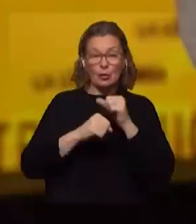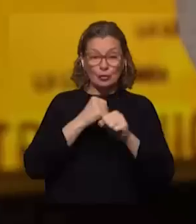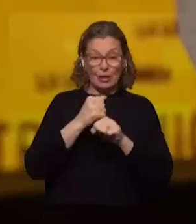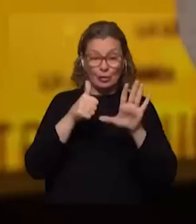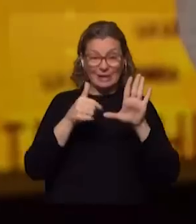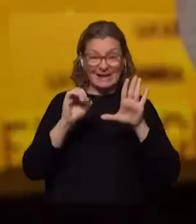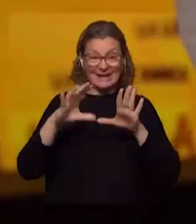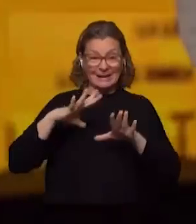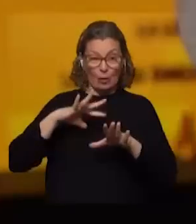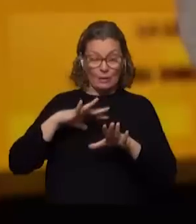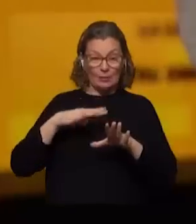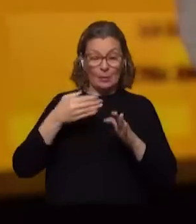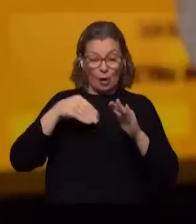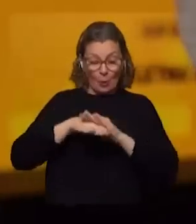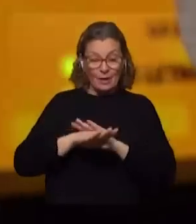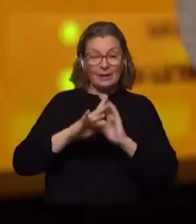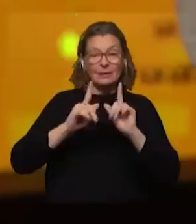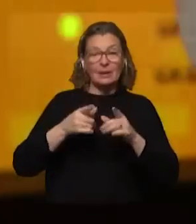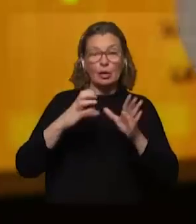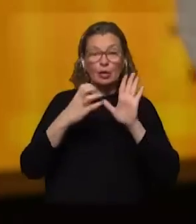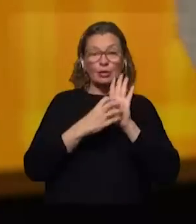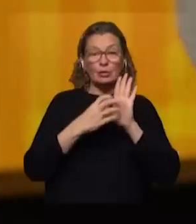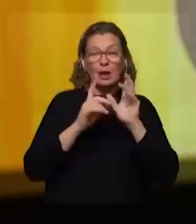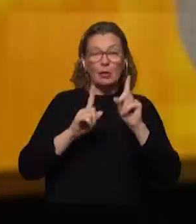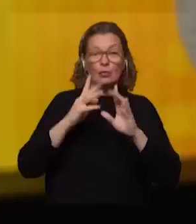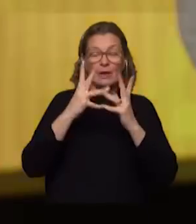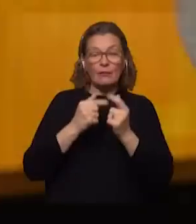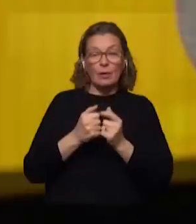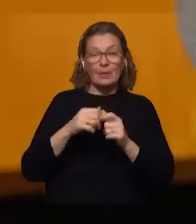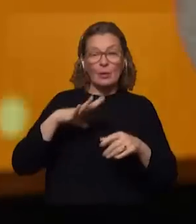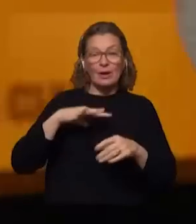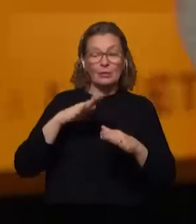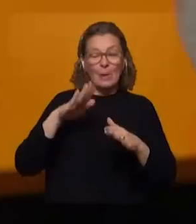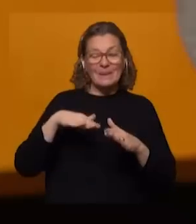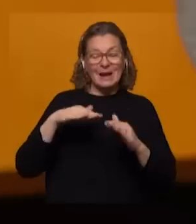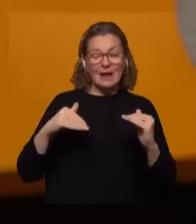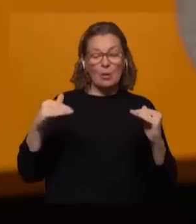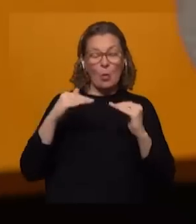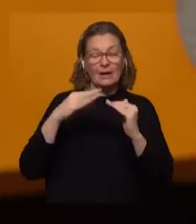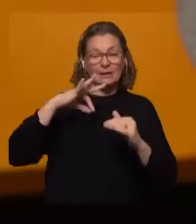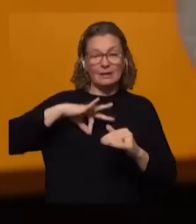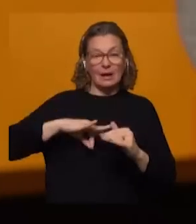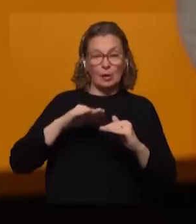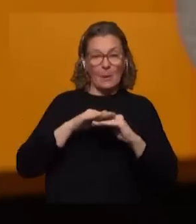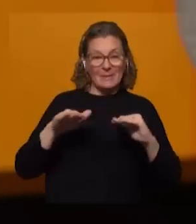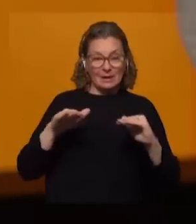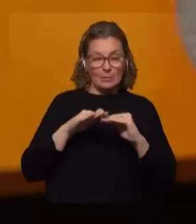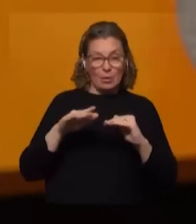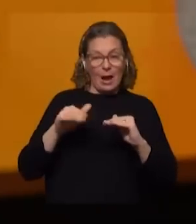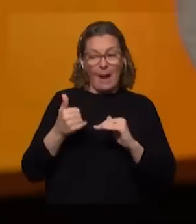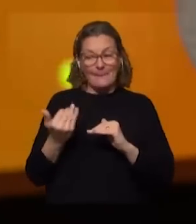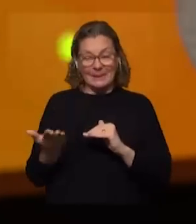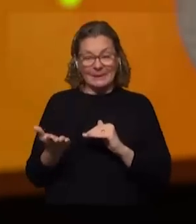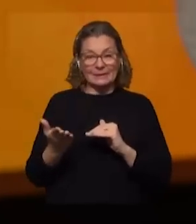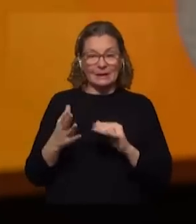años y también para incorporar en la constitución algún mecanismo para que las jubilaciones mínimas igualen el salario mínimo nacional por otro lado